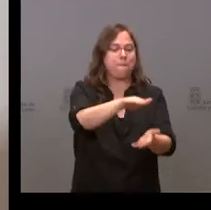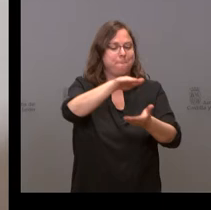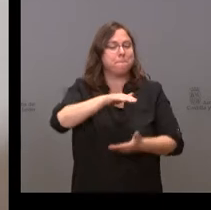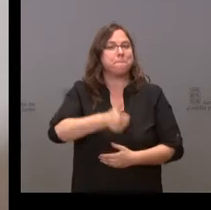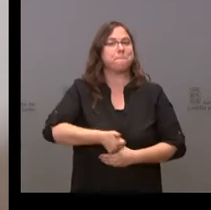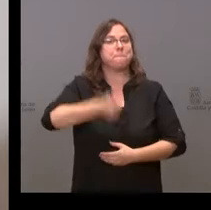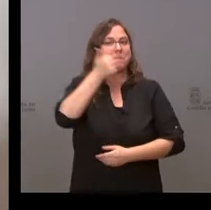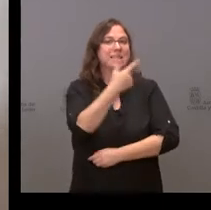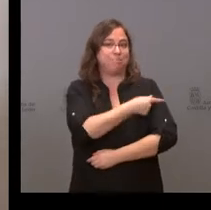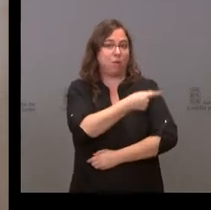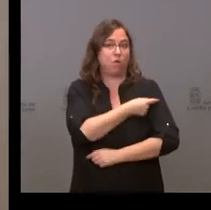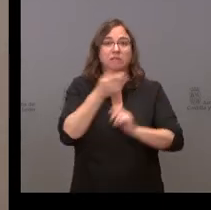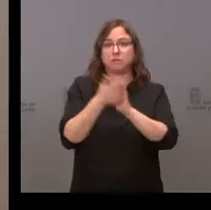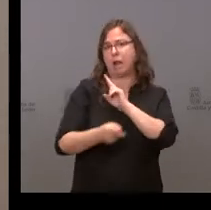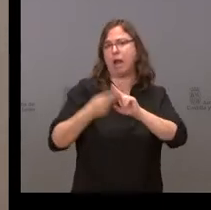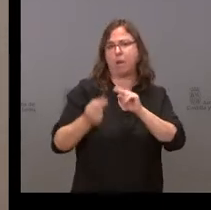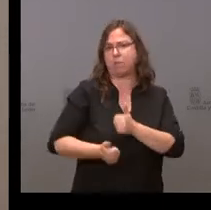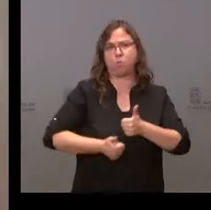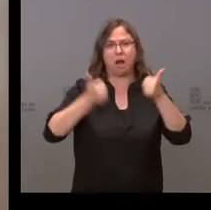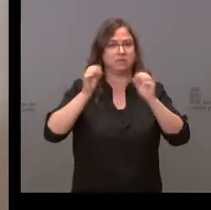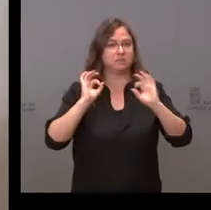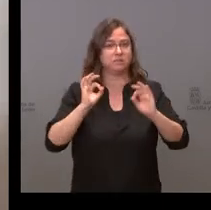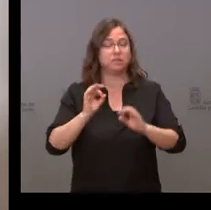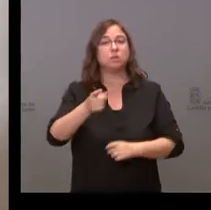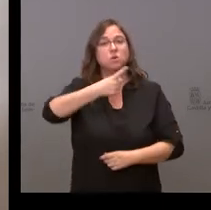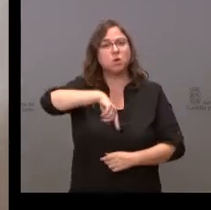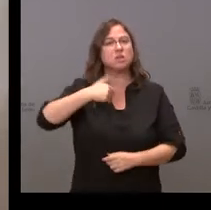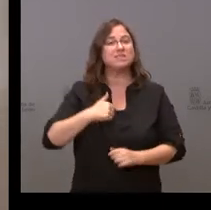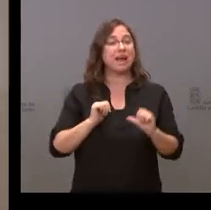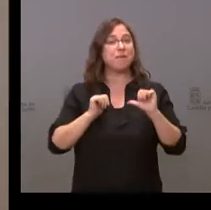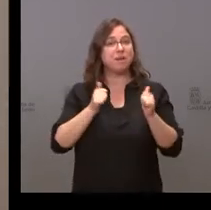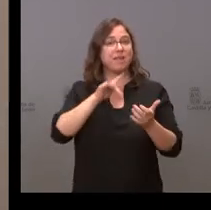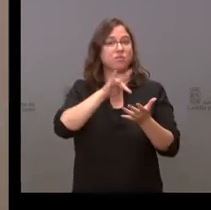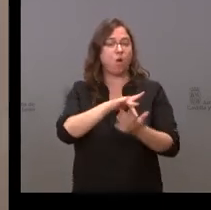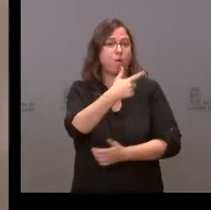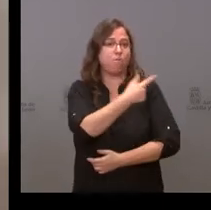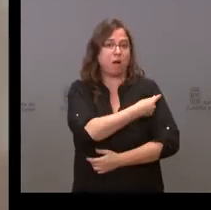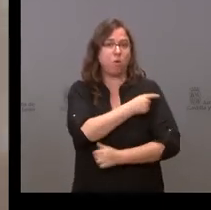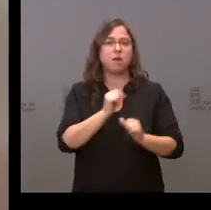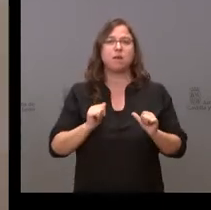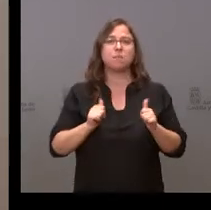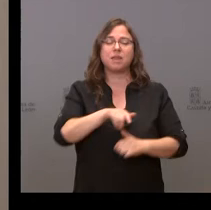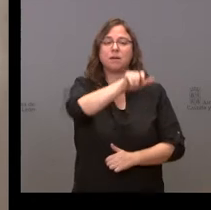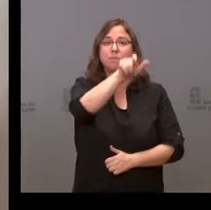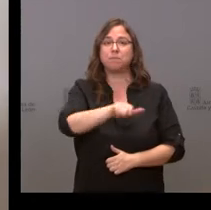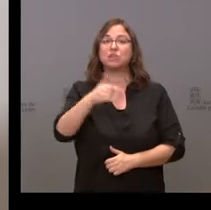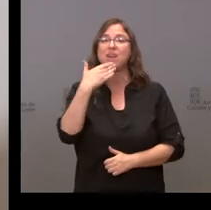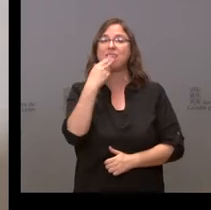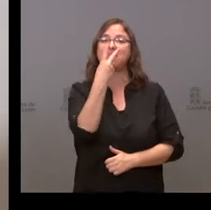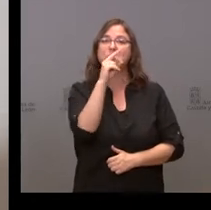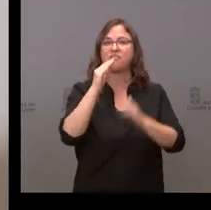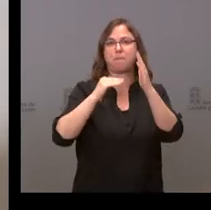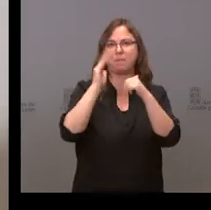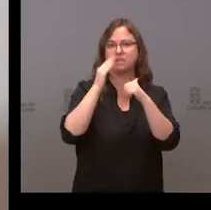incrementaremos ese ritmo. Se están empezando a vacunar las personas de más de 20 años.